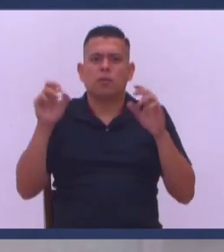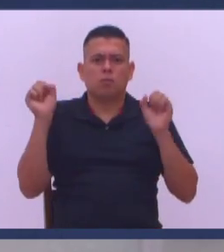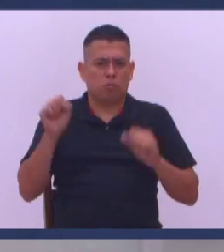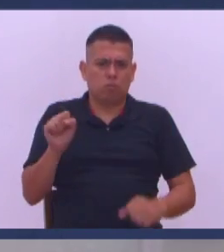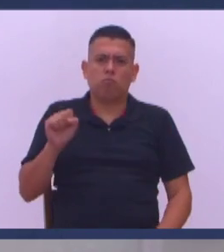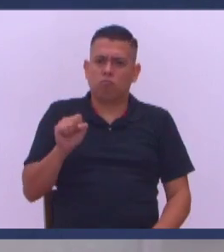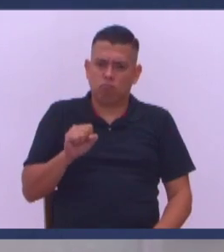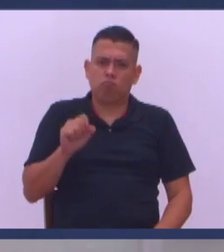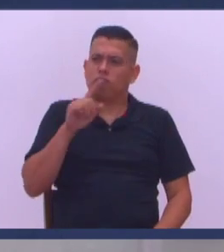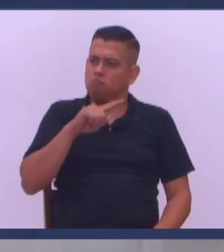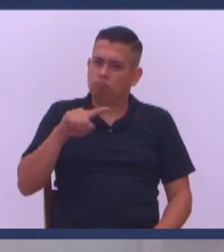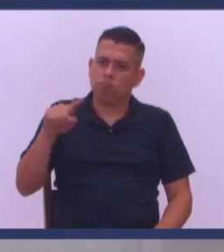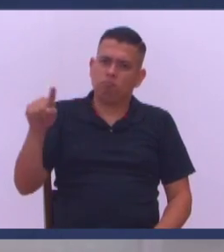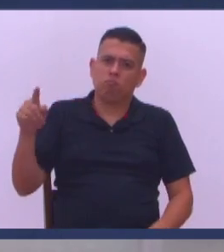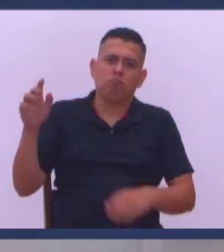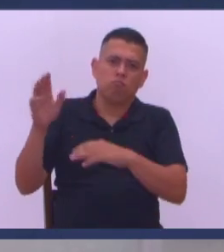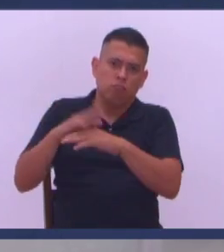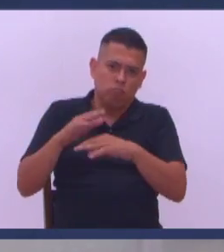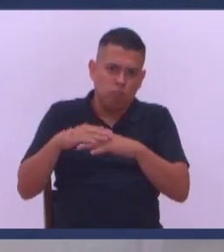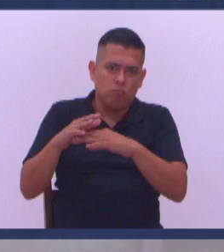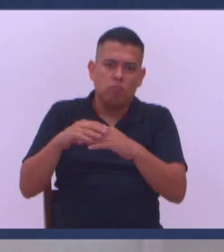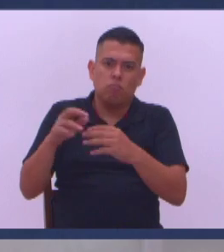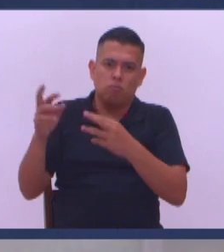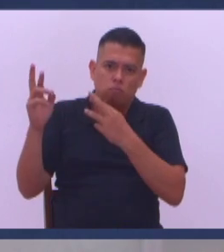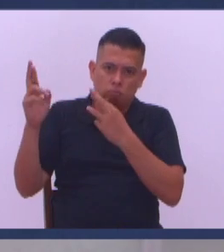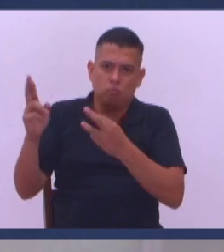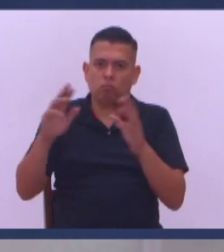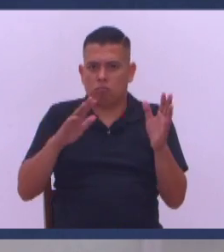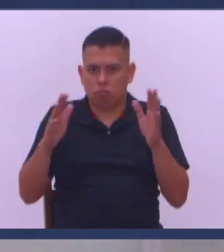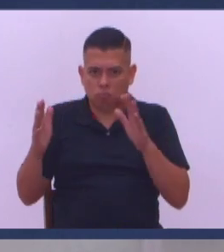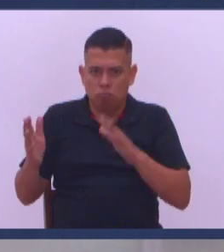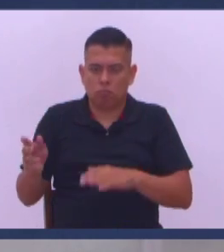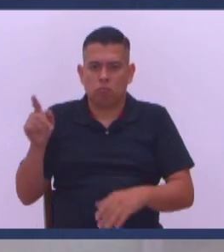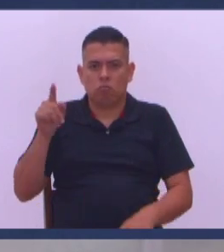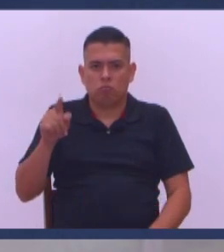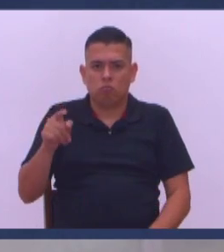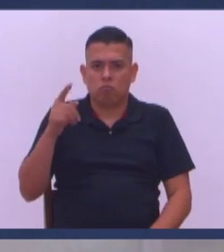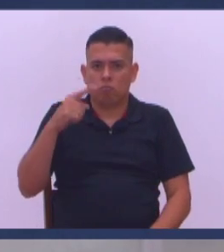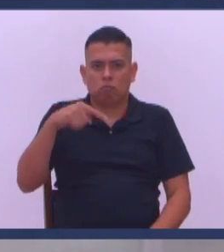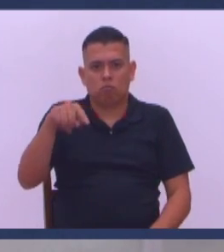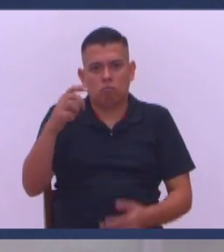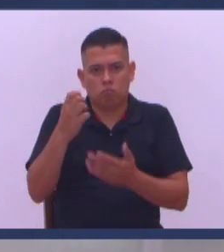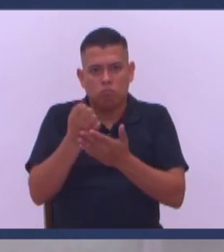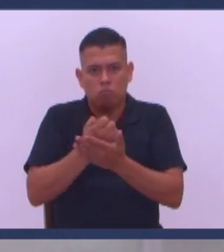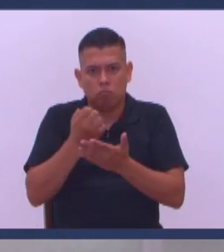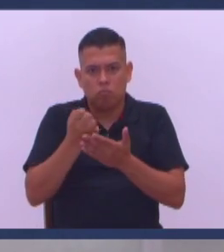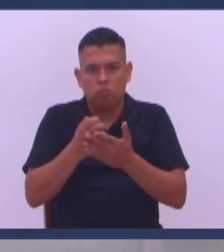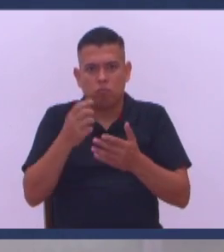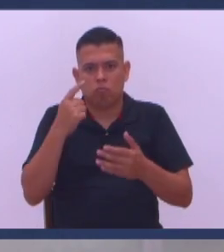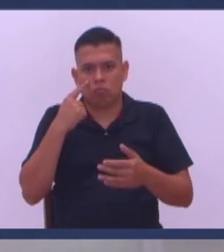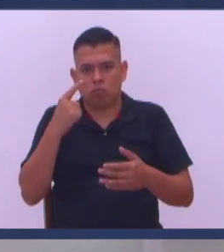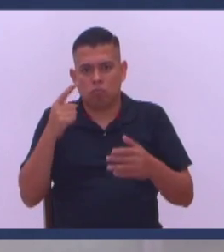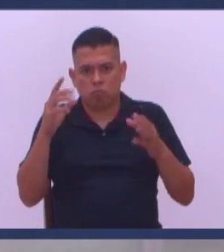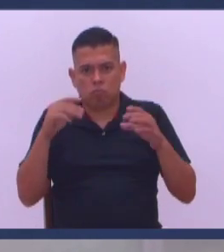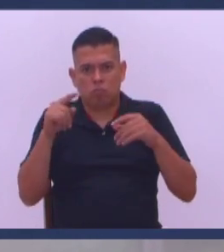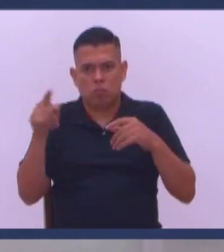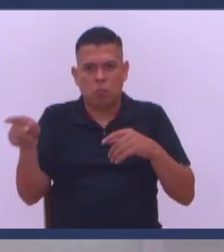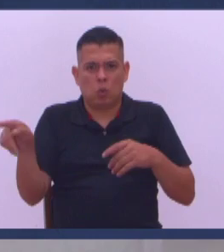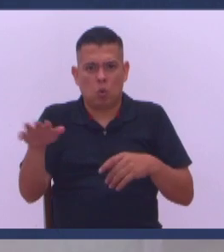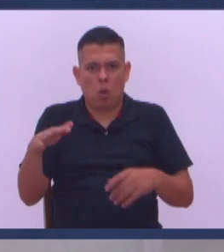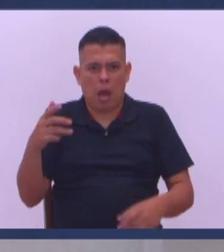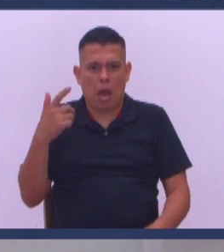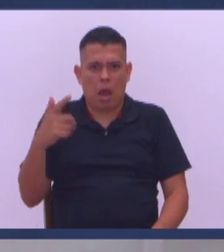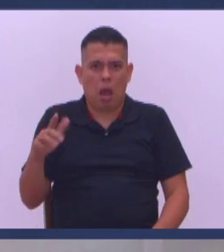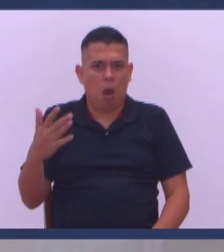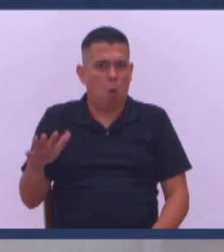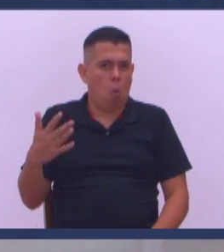hermano Nosotros vamos a llevar El mensaje de esperanza Y puede ver los videos De bautismo De esto y lo otro Ustedes van a evangelizar Con guardianes de la ciudad A las zonas de alto riesgo